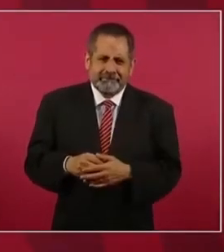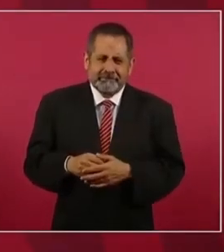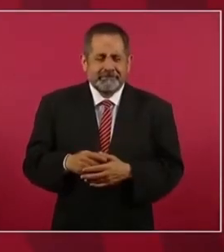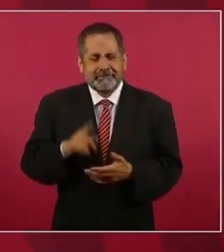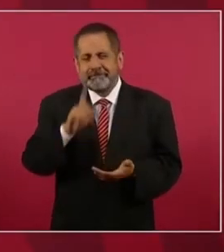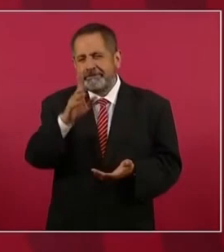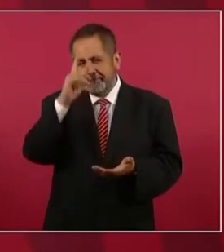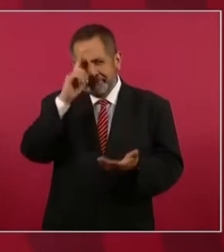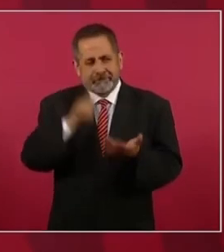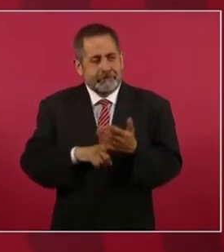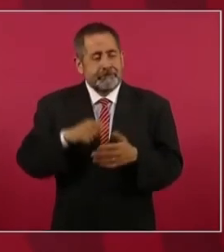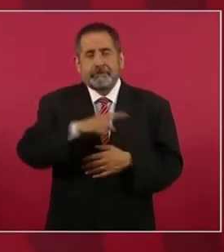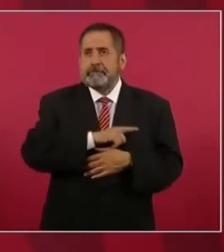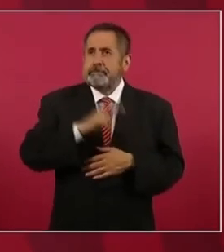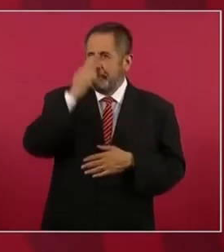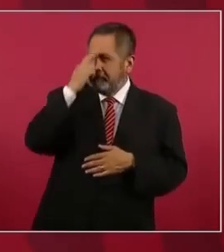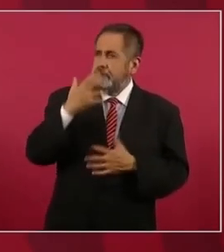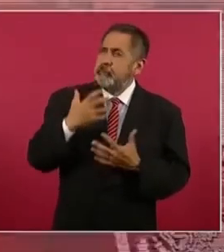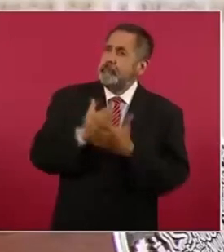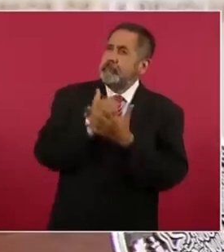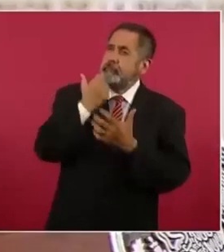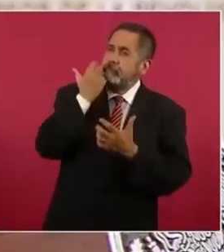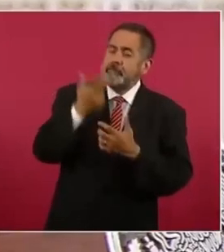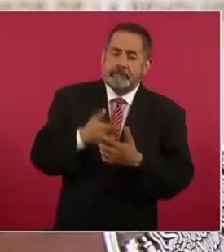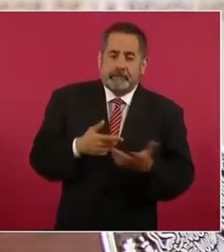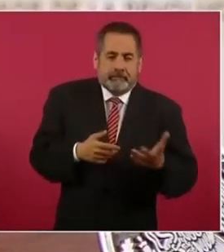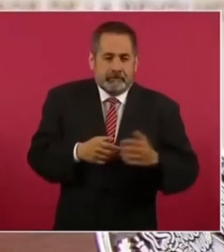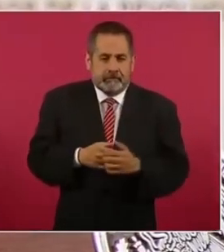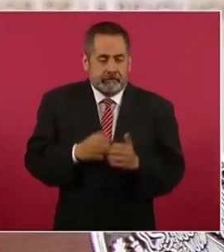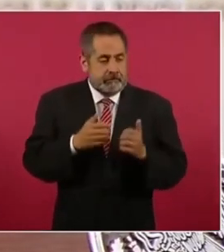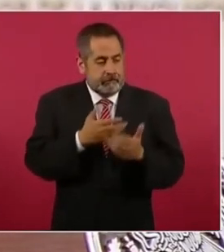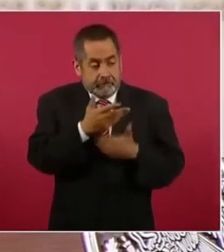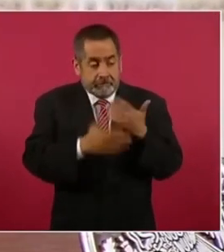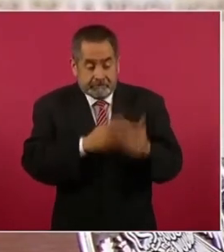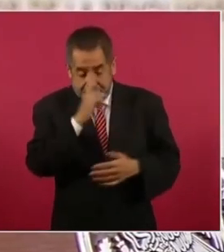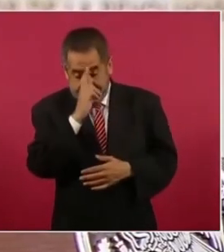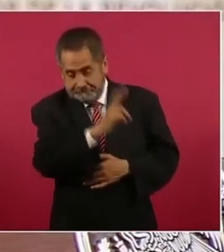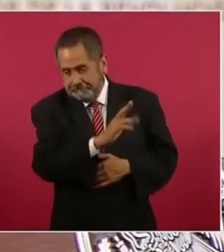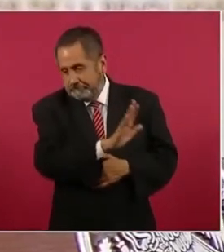y, con todo respeto,